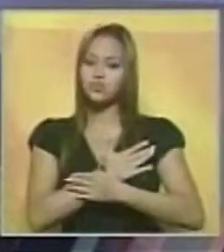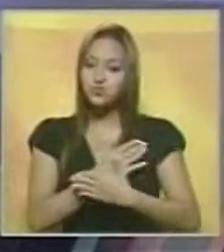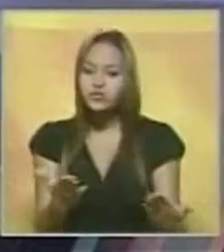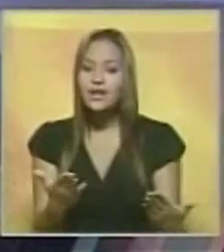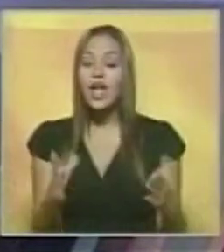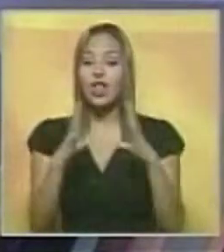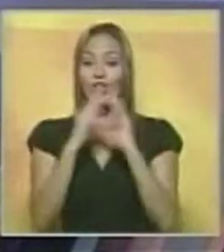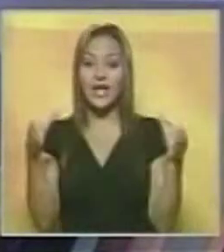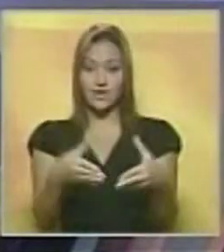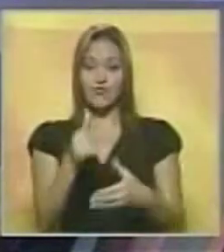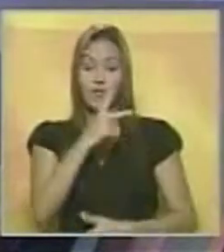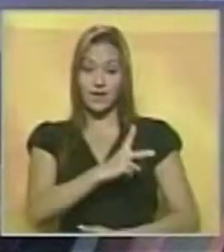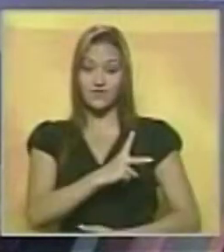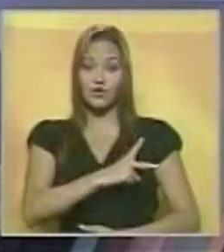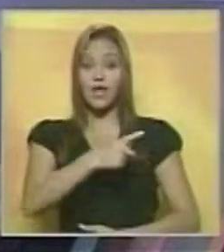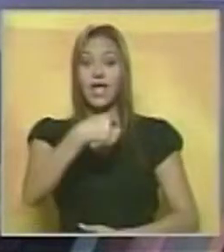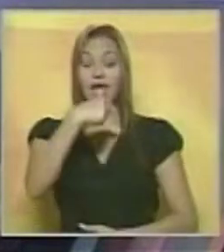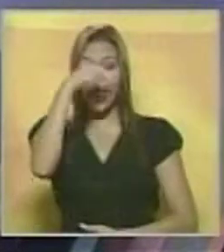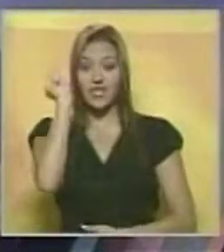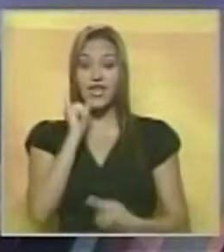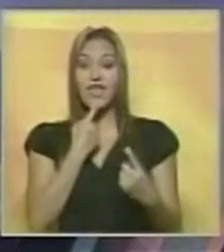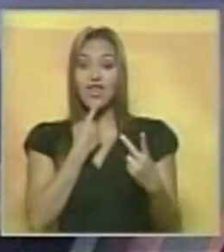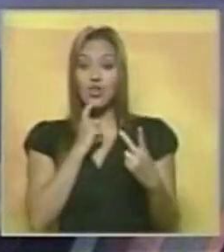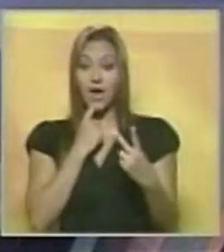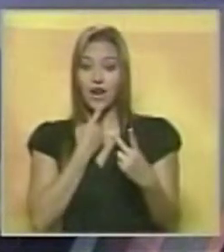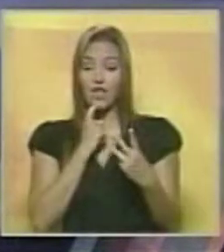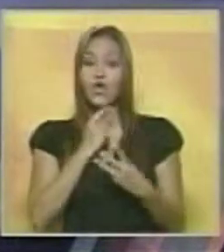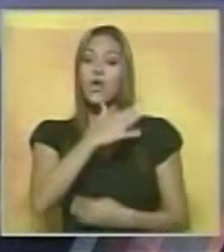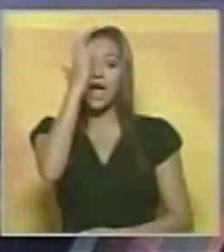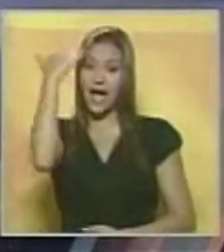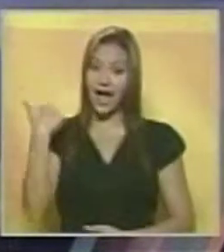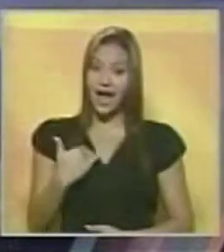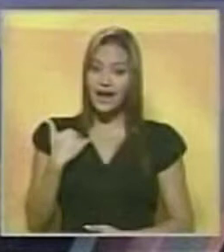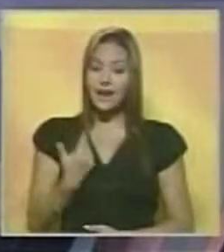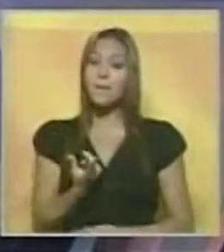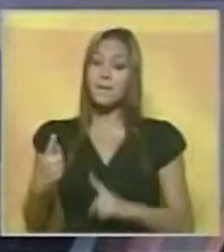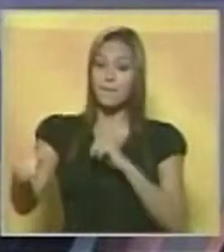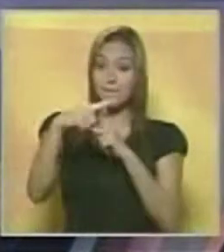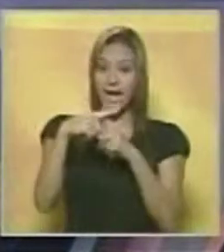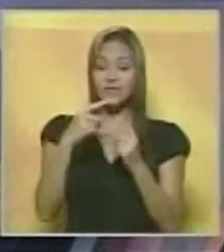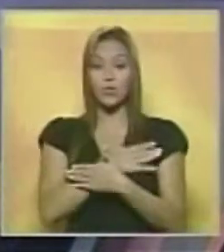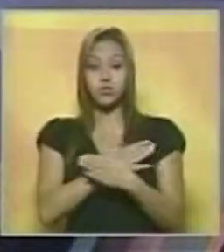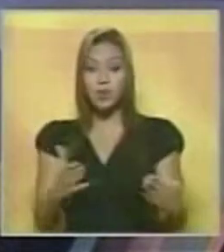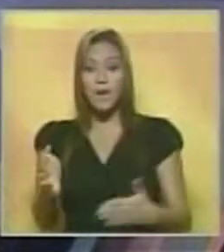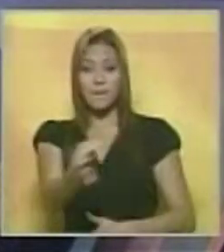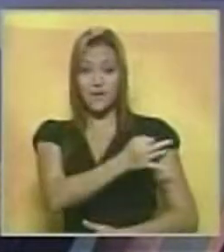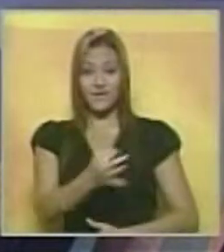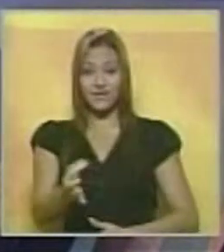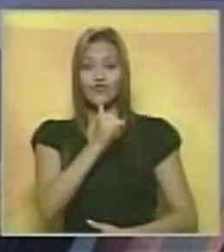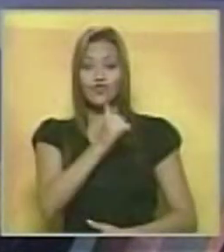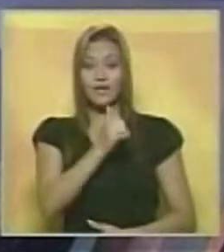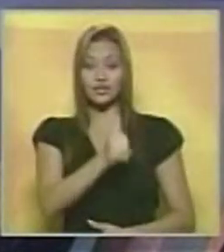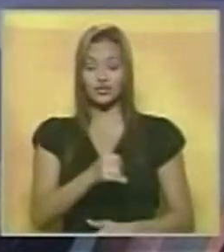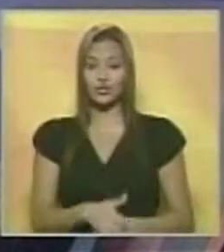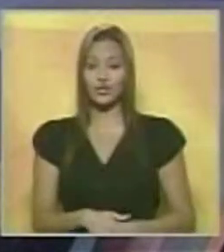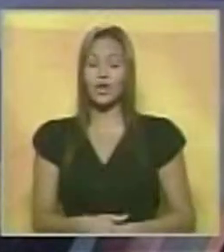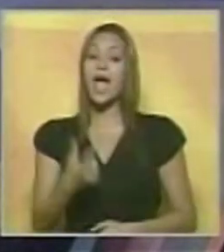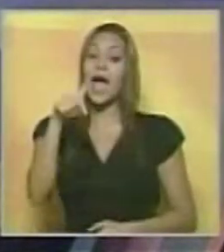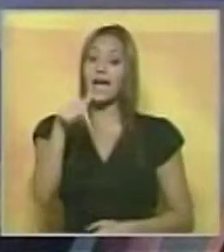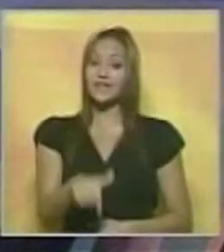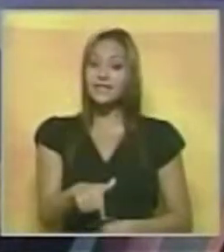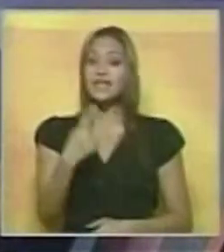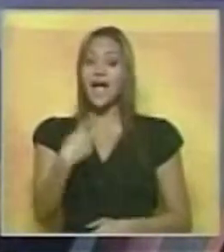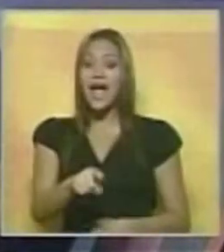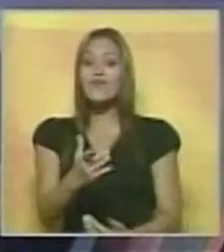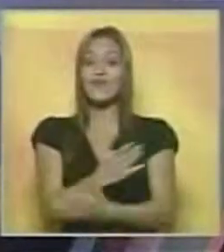como siempre, en nombre de todo el equipo, Andrina Yepes, Eduardo Rodríguez Yoliti y Ana Bacarela, además abriendo con una excelente noticia. Así es, aquí estamos